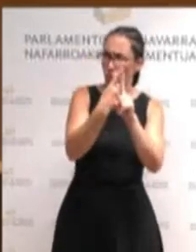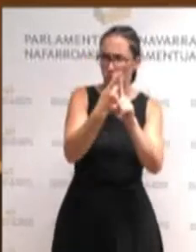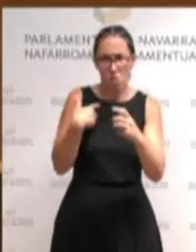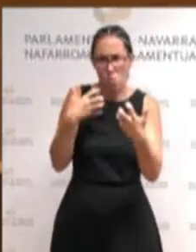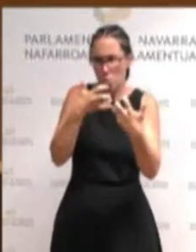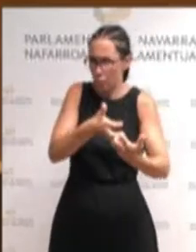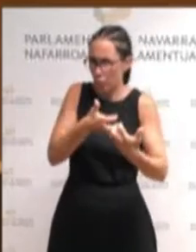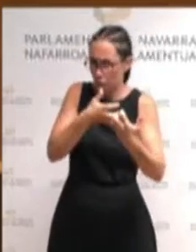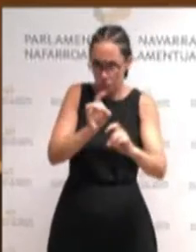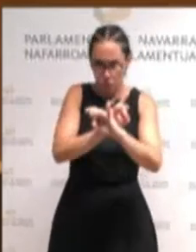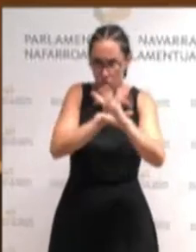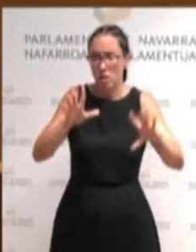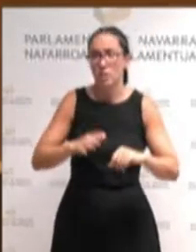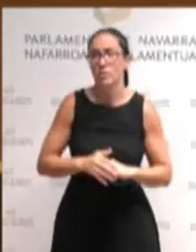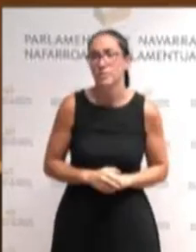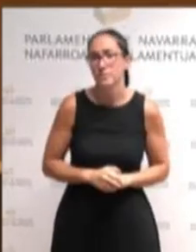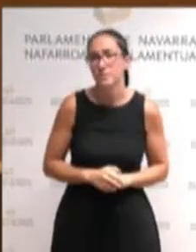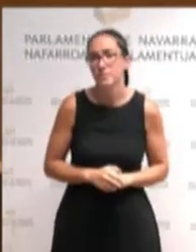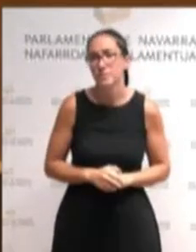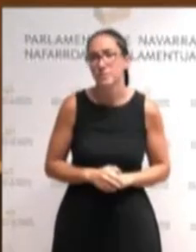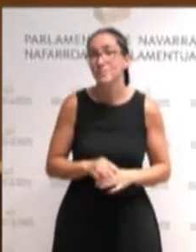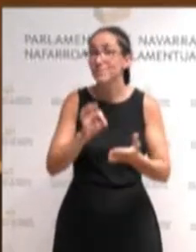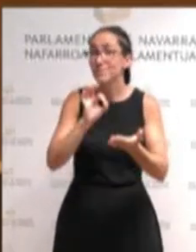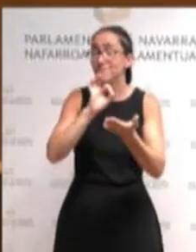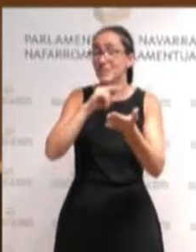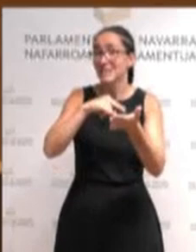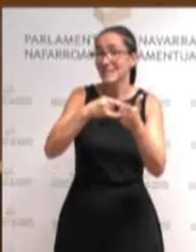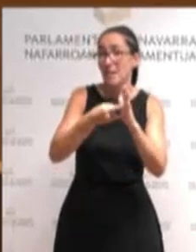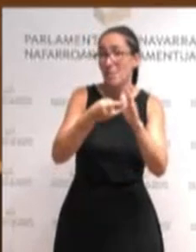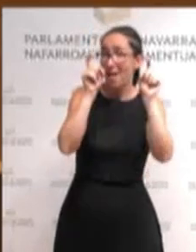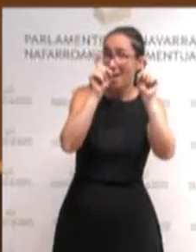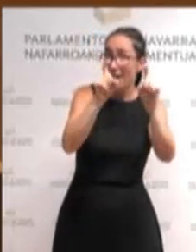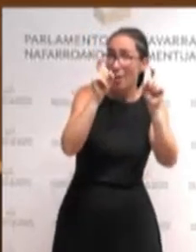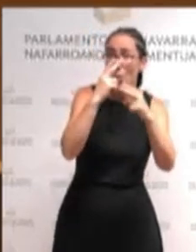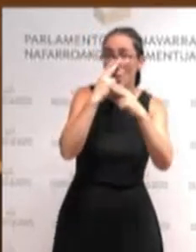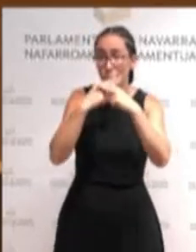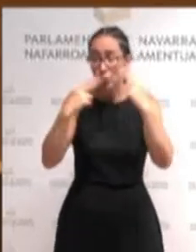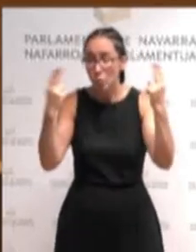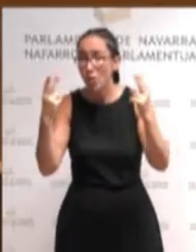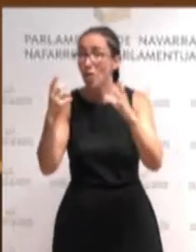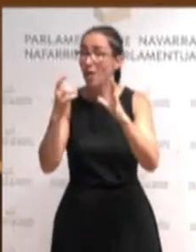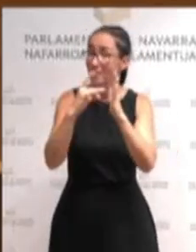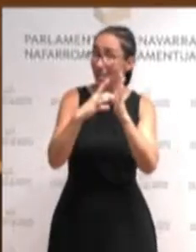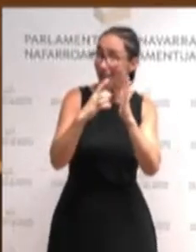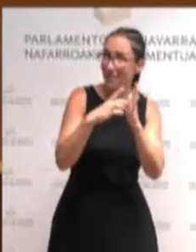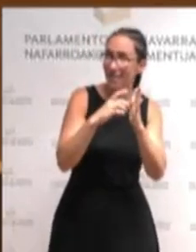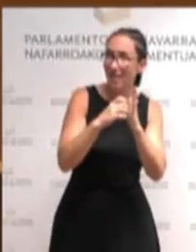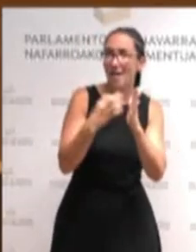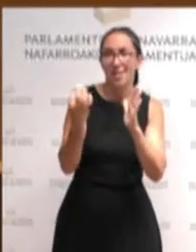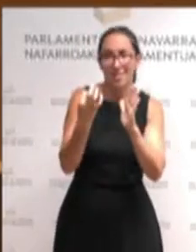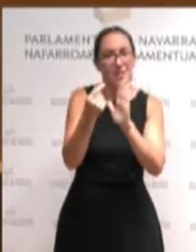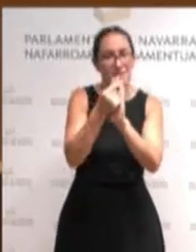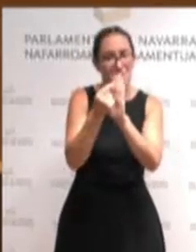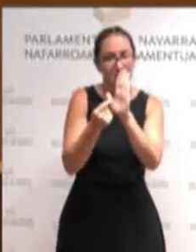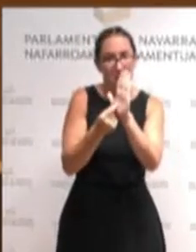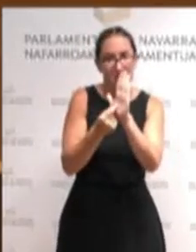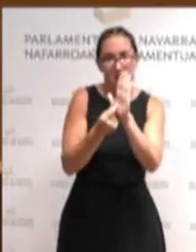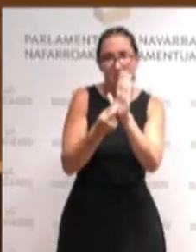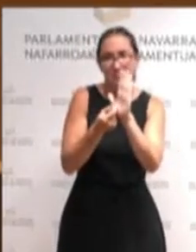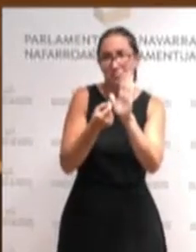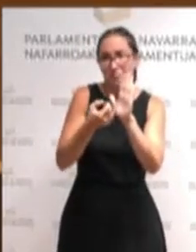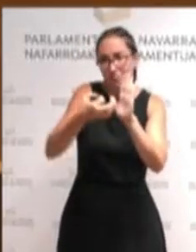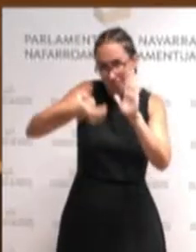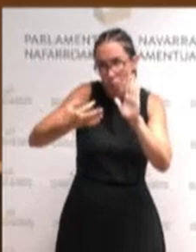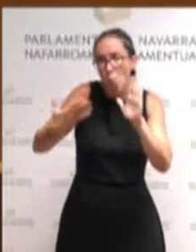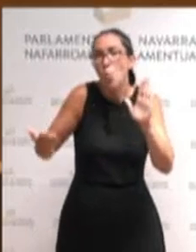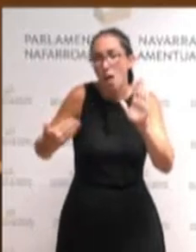avanzar en un sistema educativo público y comunitario de calidad requiere de medidas concretas en esta legislatura medidas